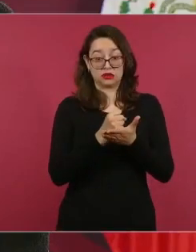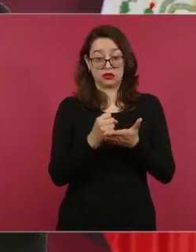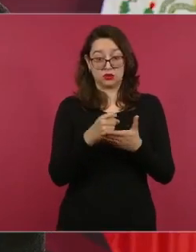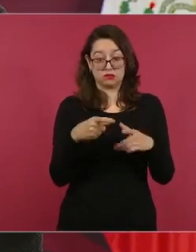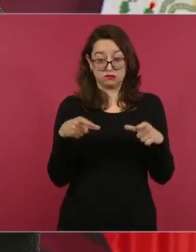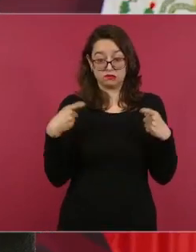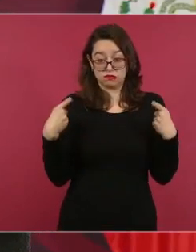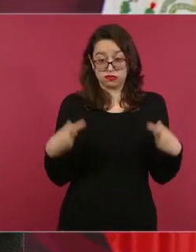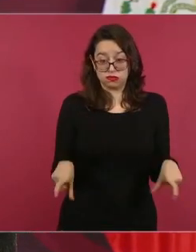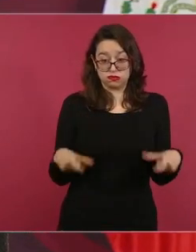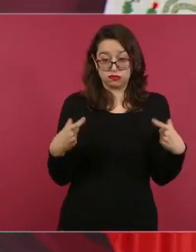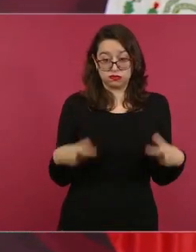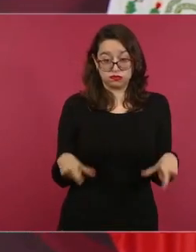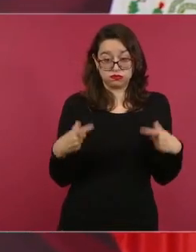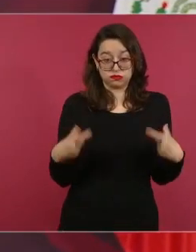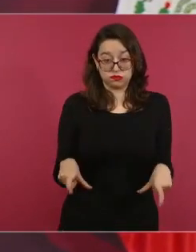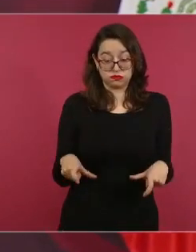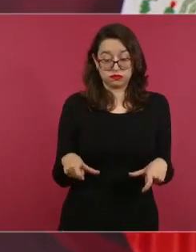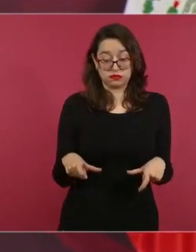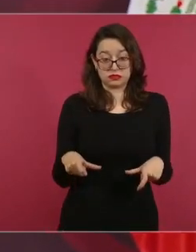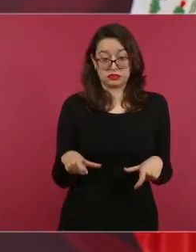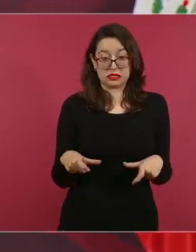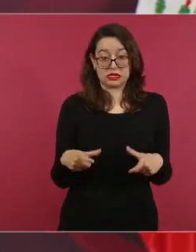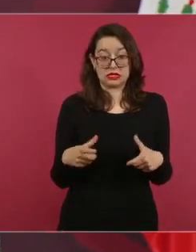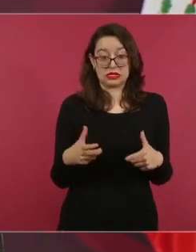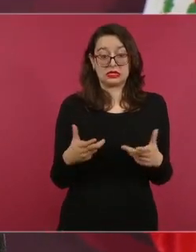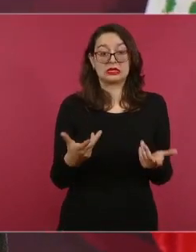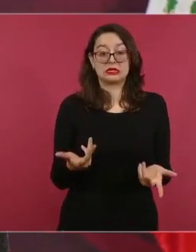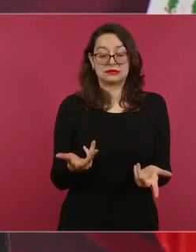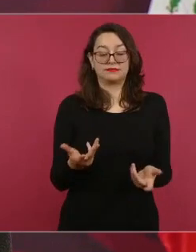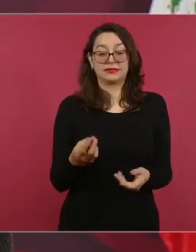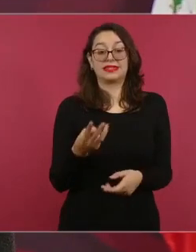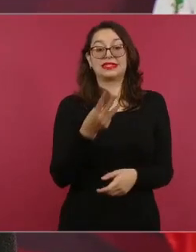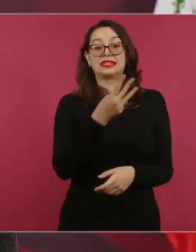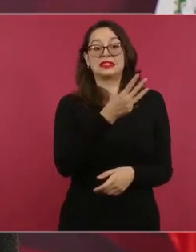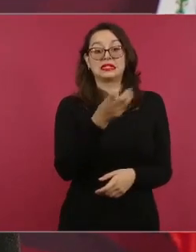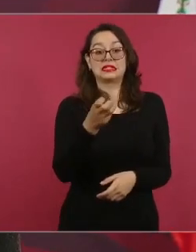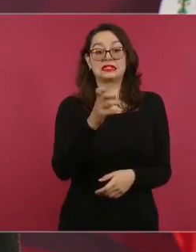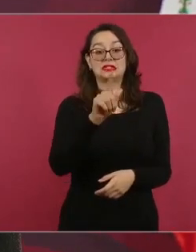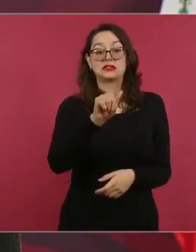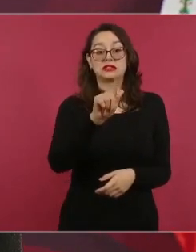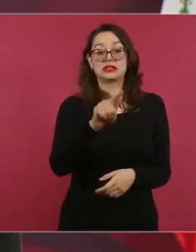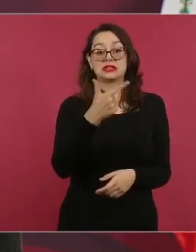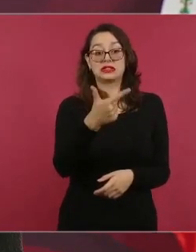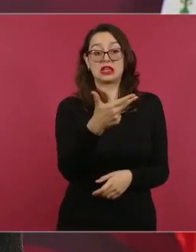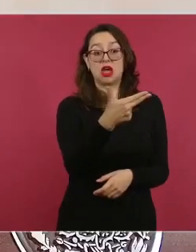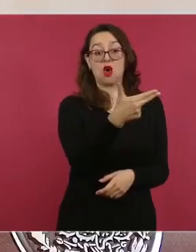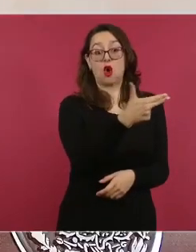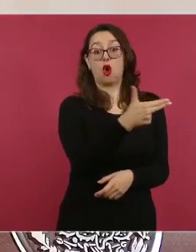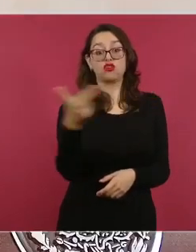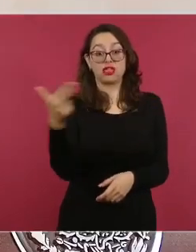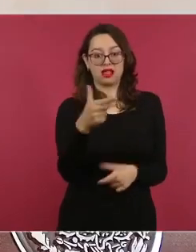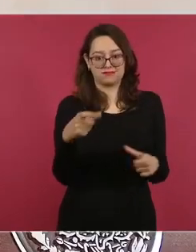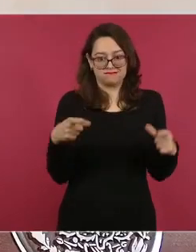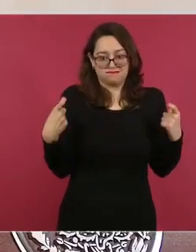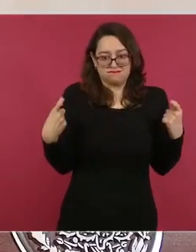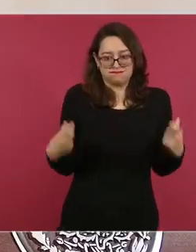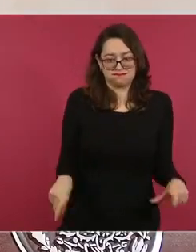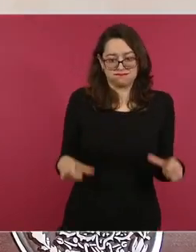a 377 hoteles de Acapulco.